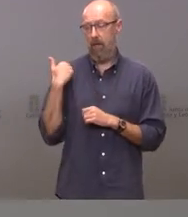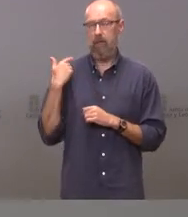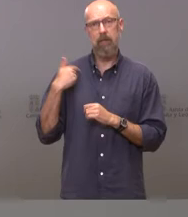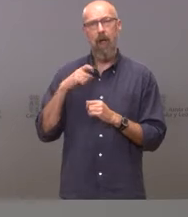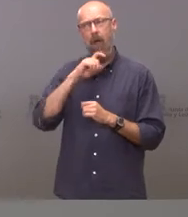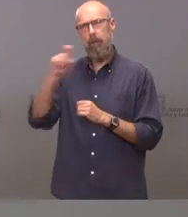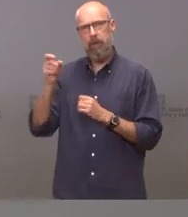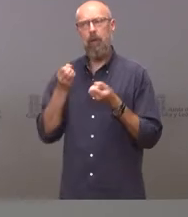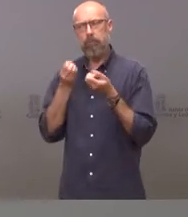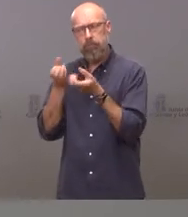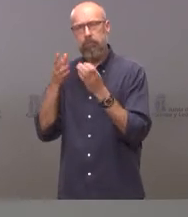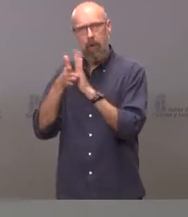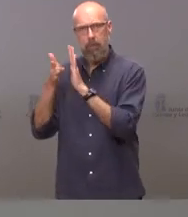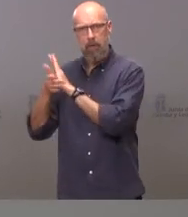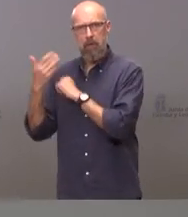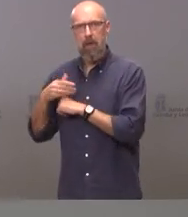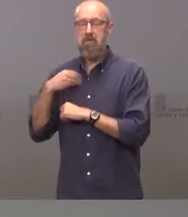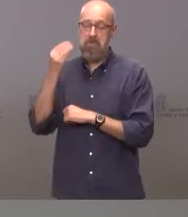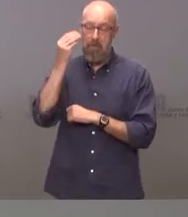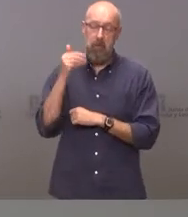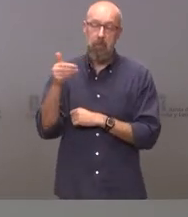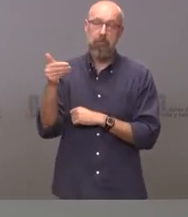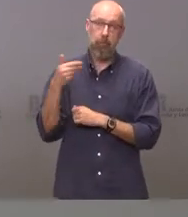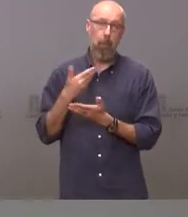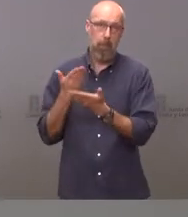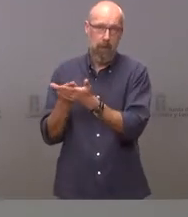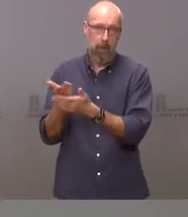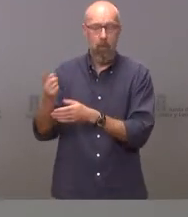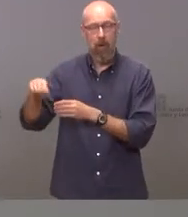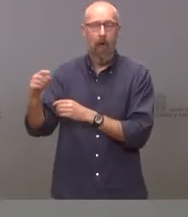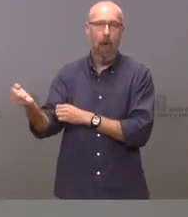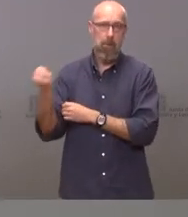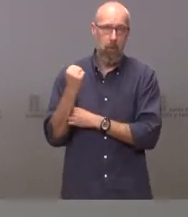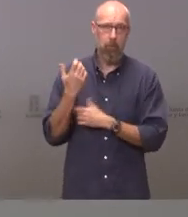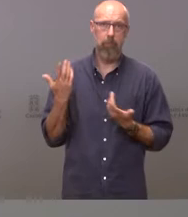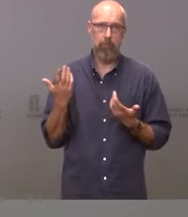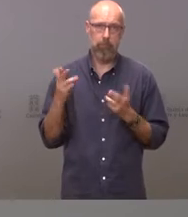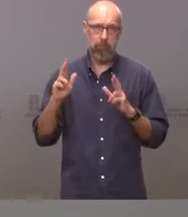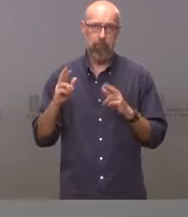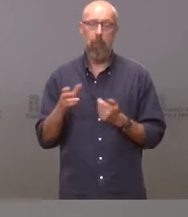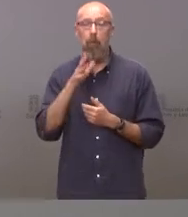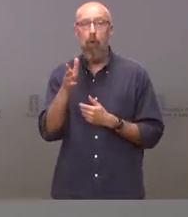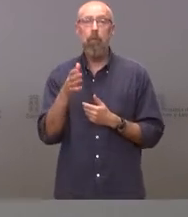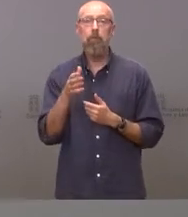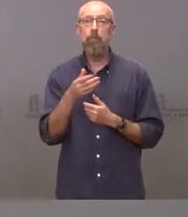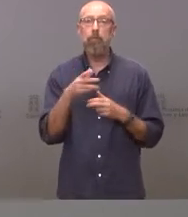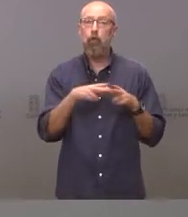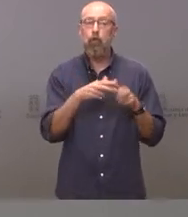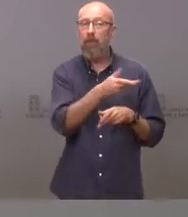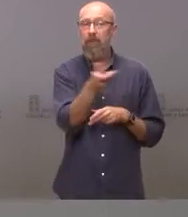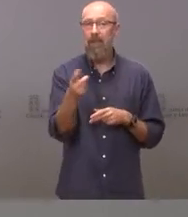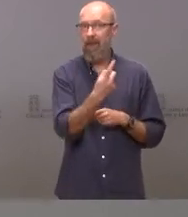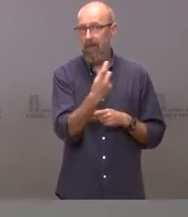medida y esperamos contar, así lo hemos pedido, con su apoyo en una medida que la sociedad nos está demandando.